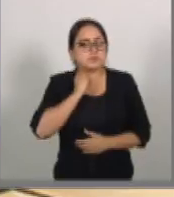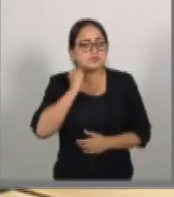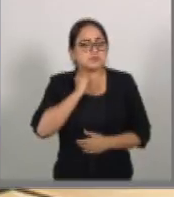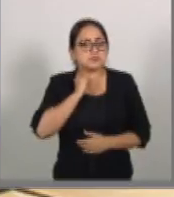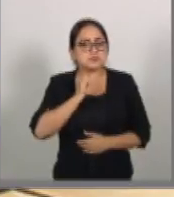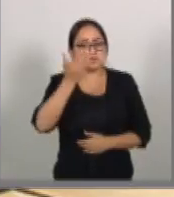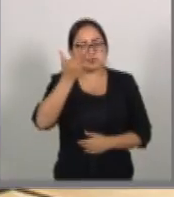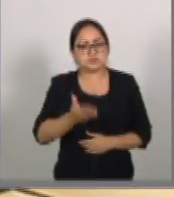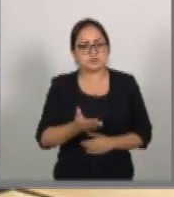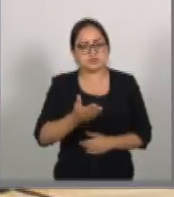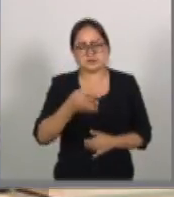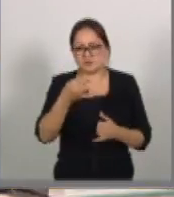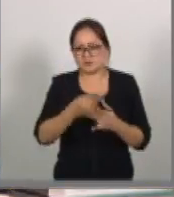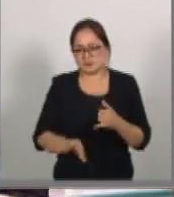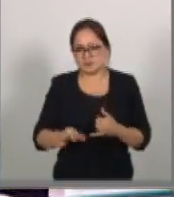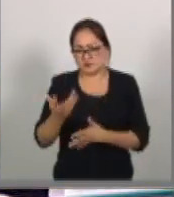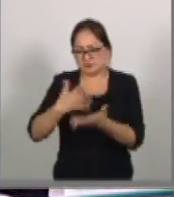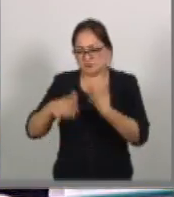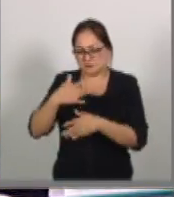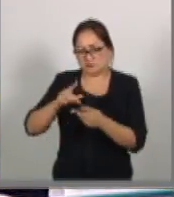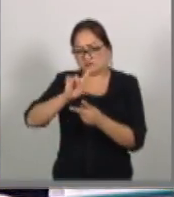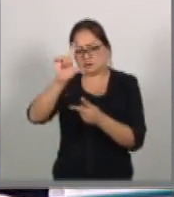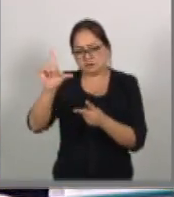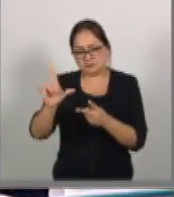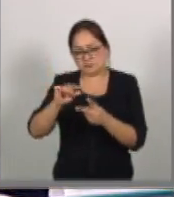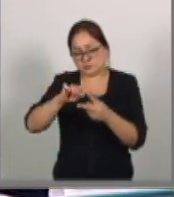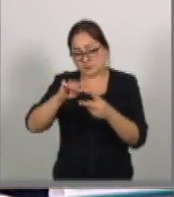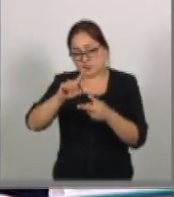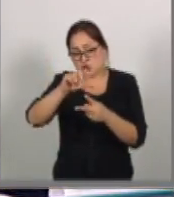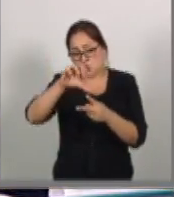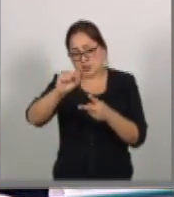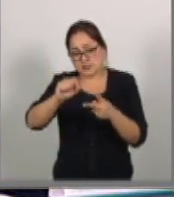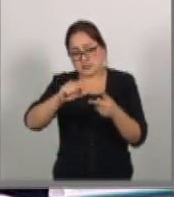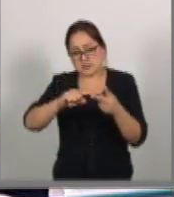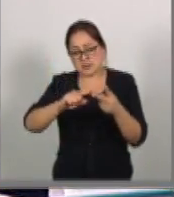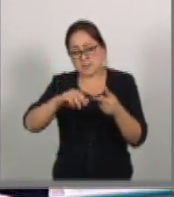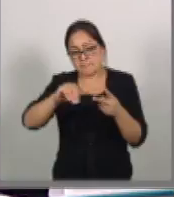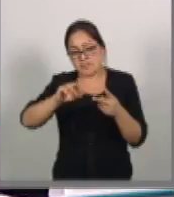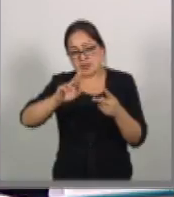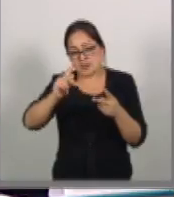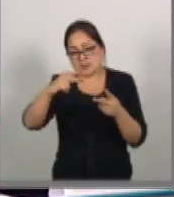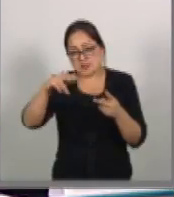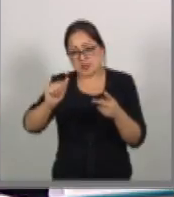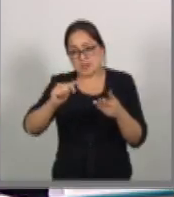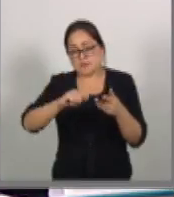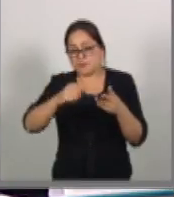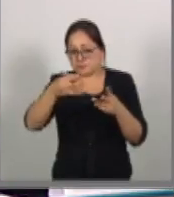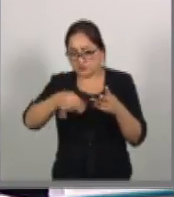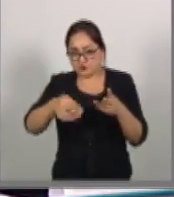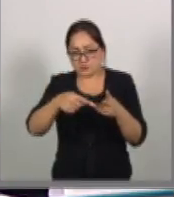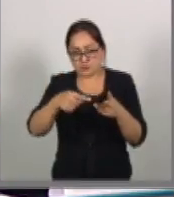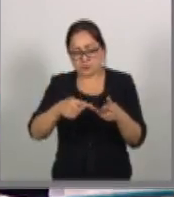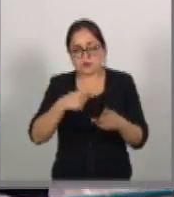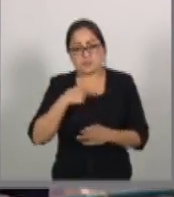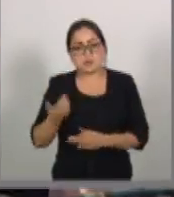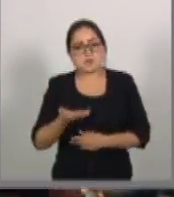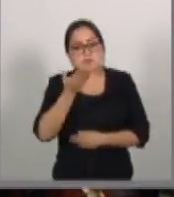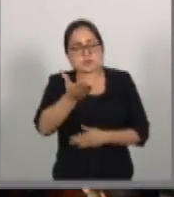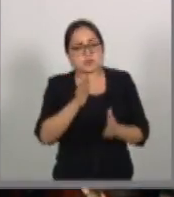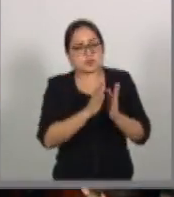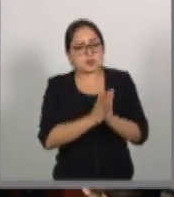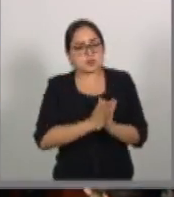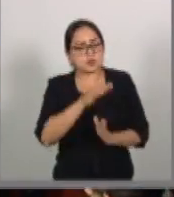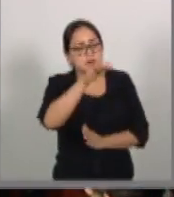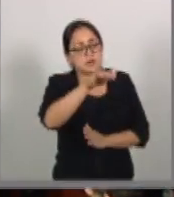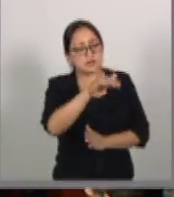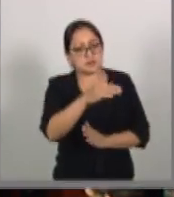La última del senador Encinas, después del senador Luis Sánchez y después de la senadora Marta Taglia. Solicitaría que le requeriera al